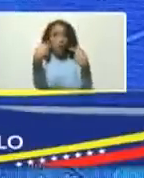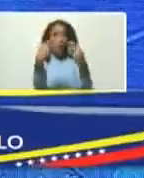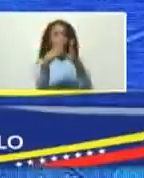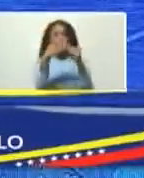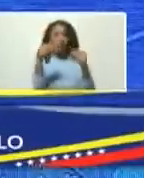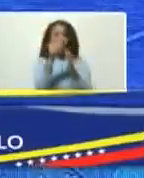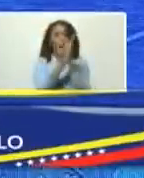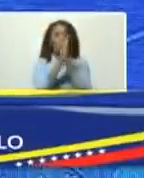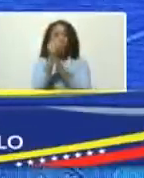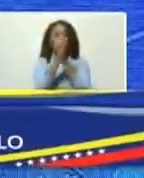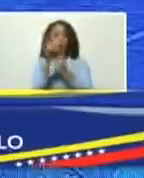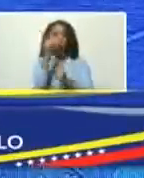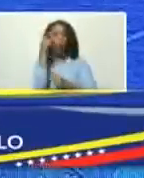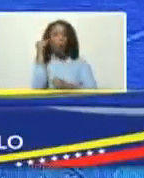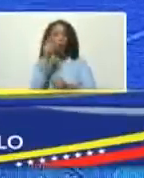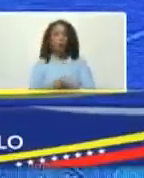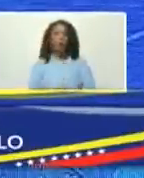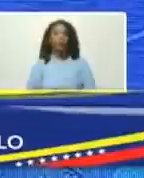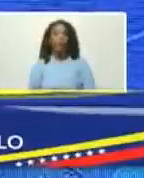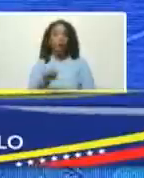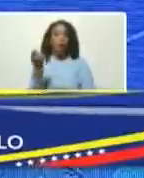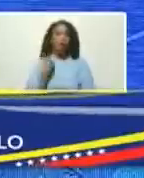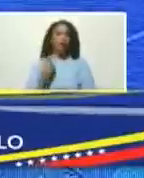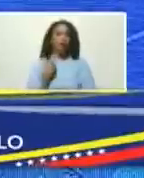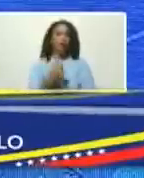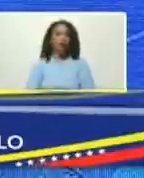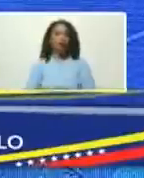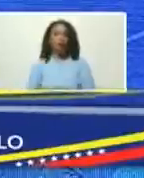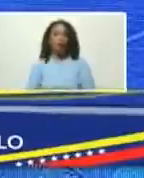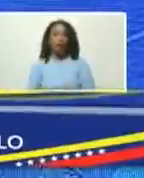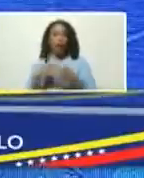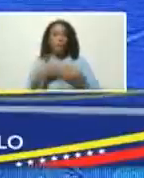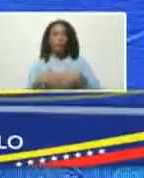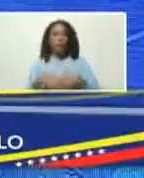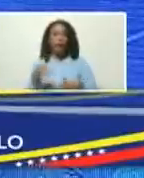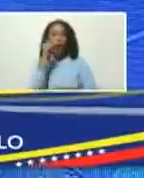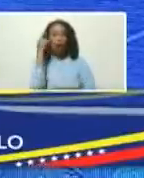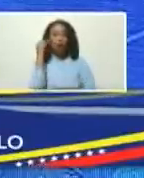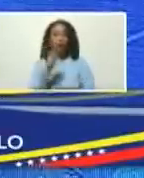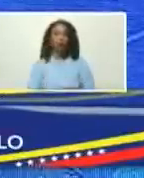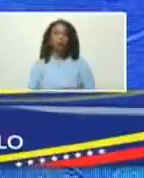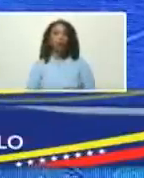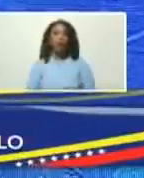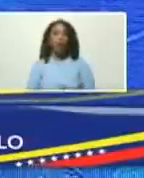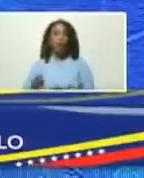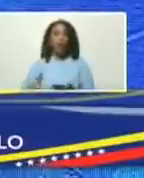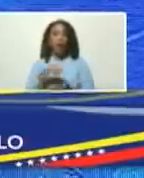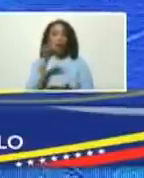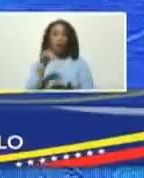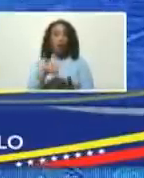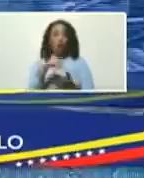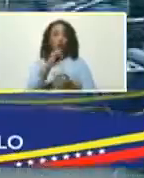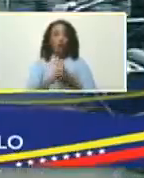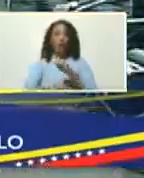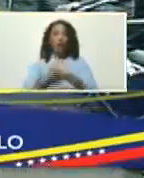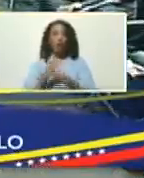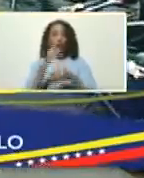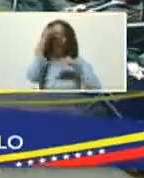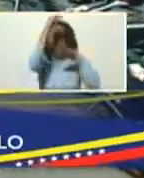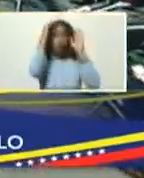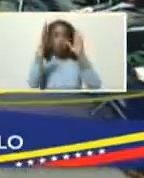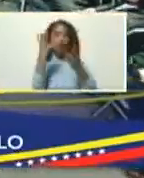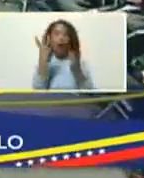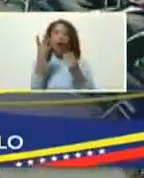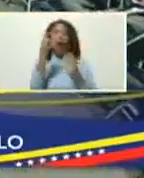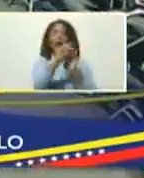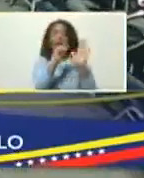emprendedores emprendedoras inversionistas empresarios empresarias nacionales internacionales atención artículo